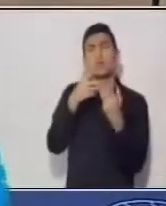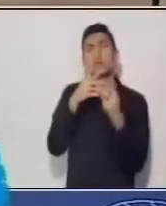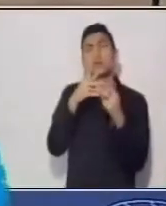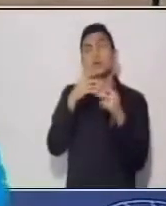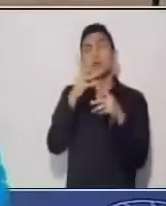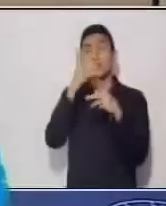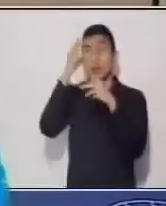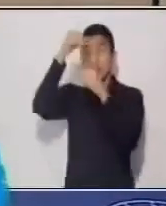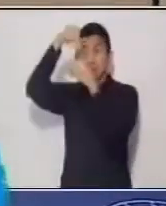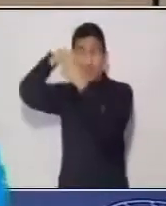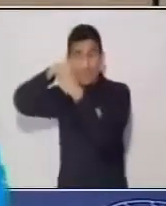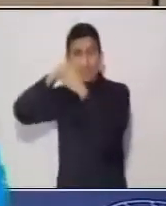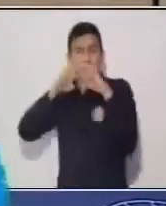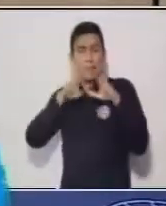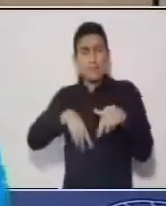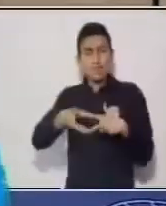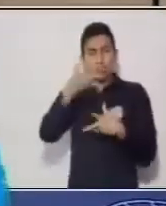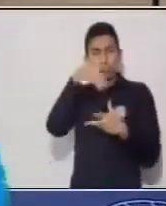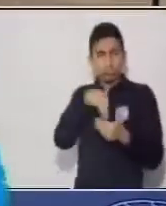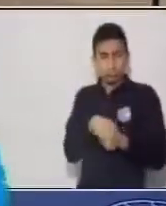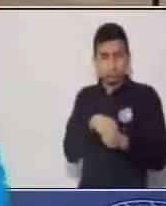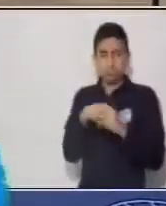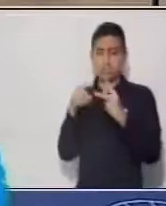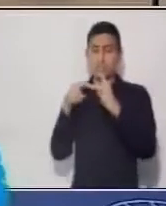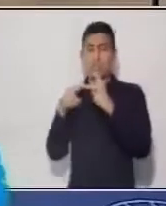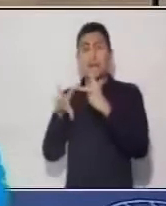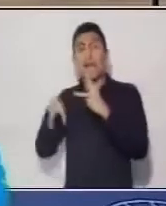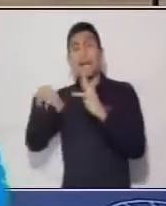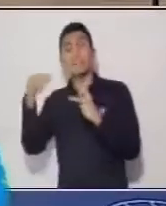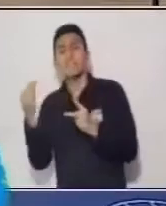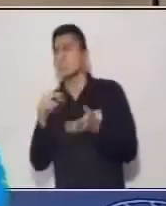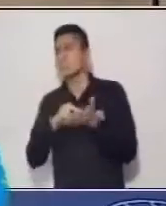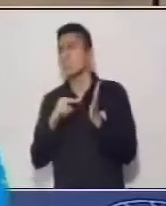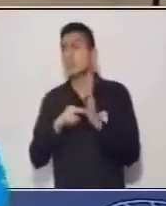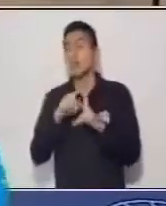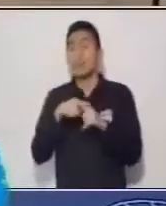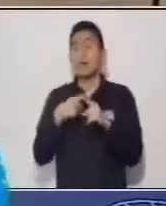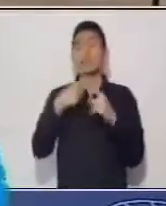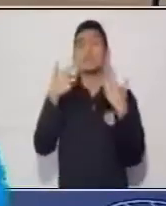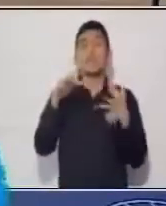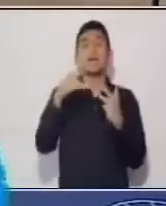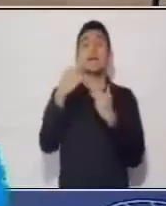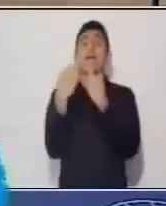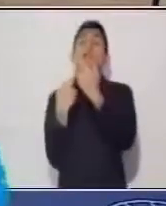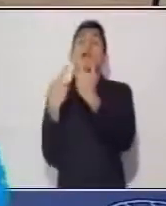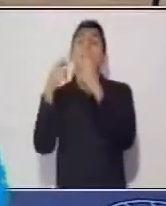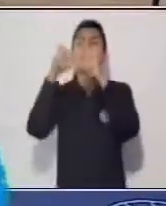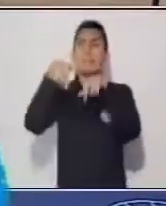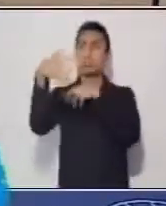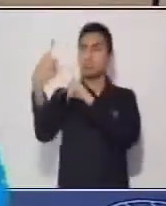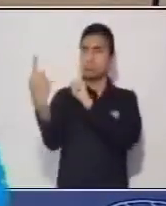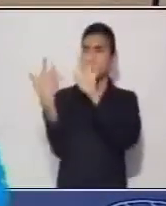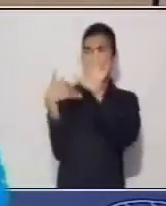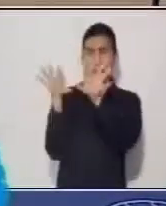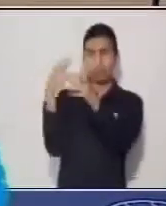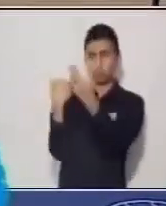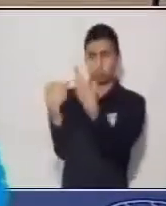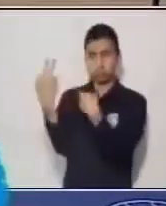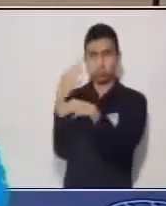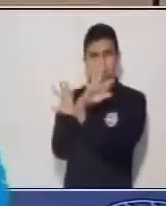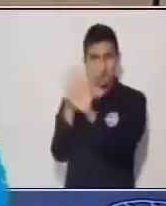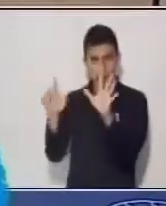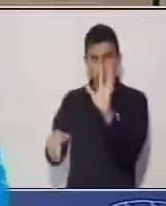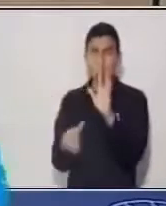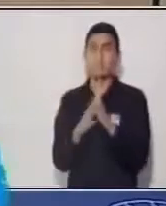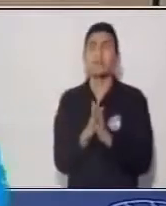interno sucede adentro del personaje y el externo cuando se relaciona con otro personaje. Y también tenemos los